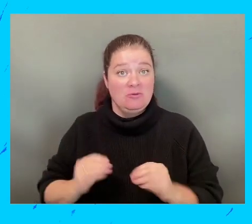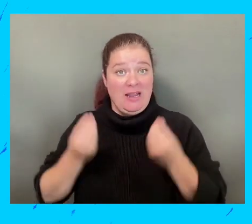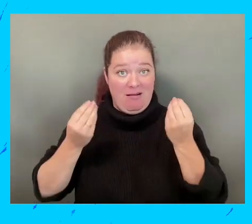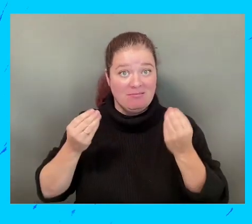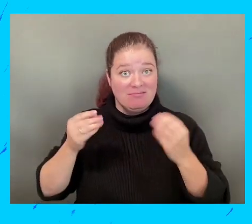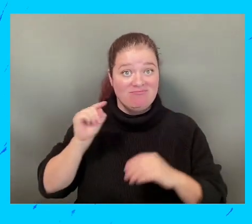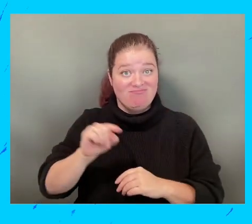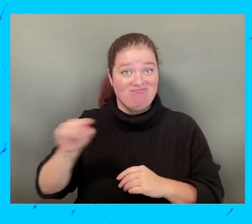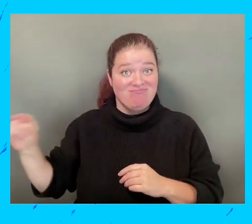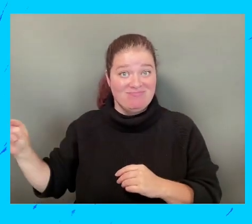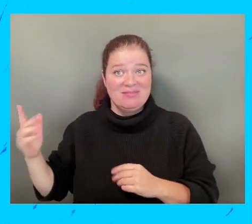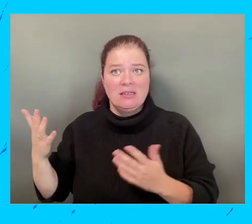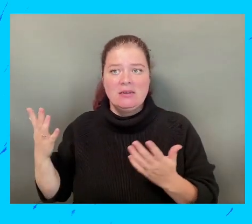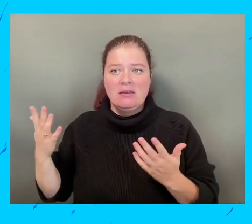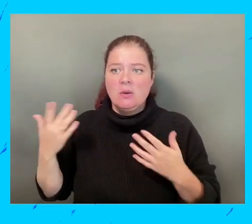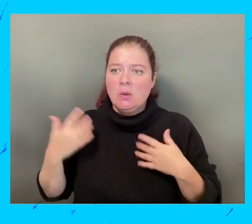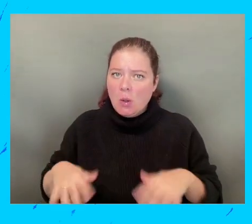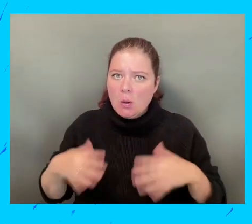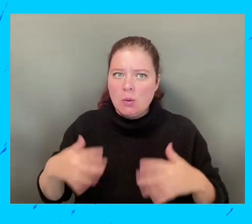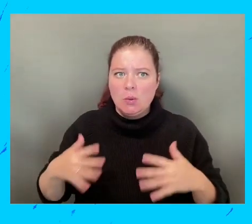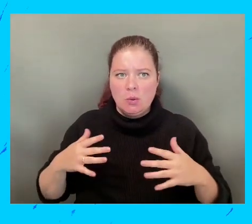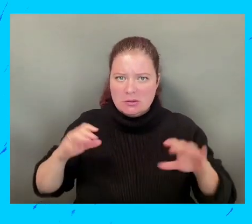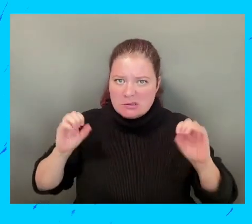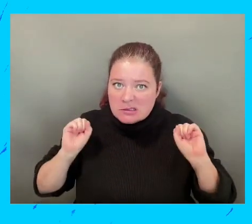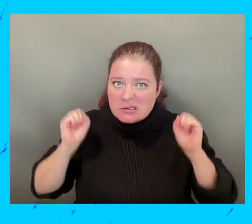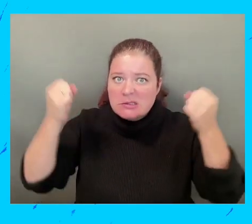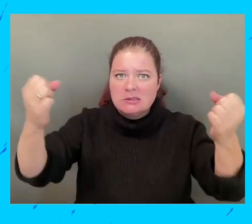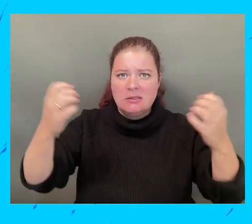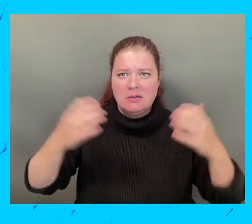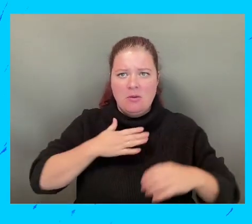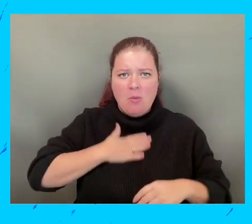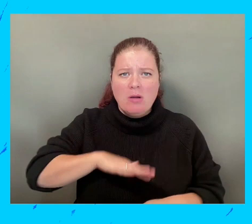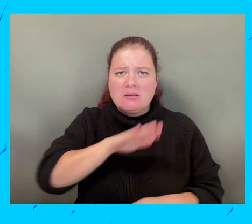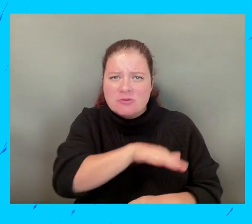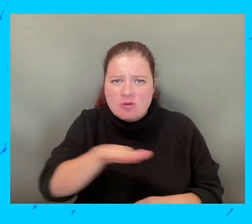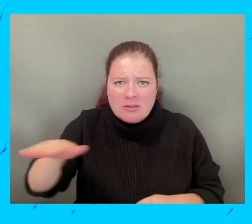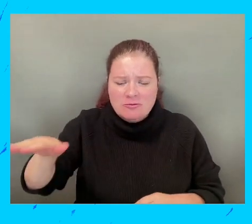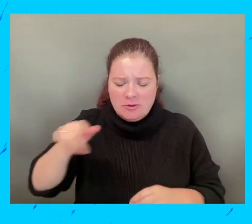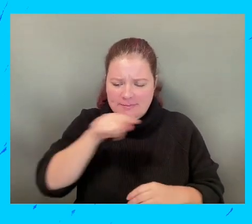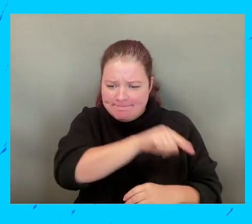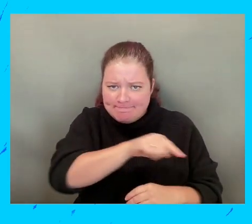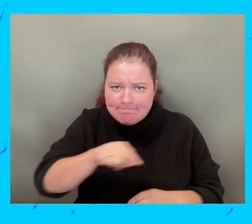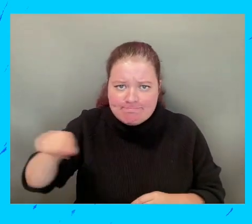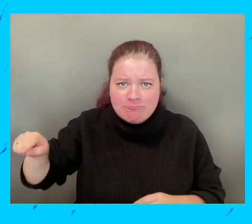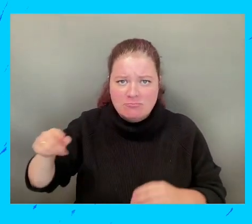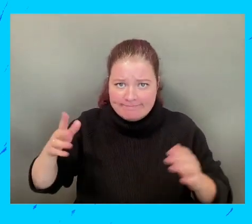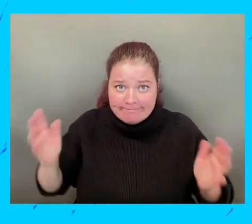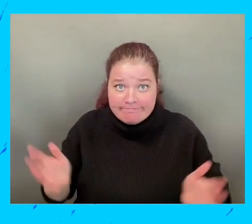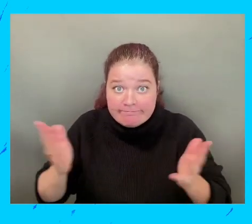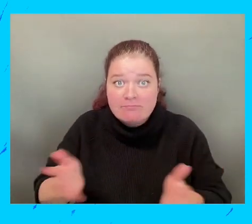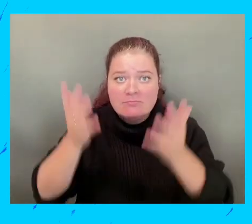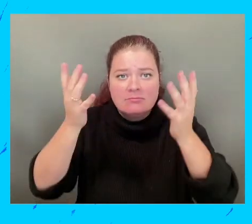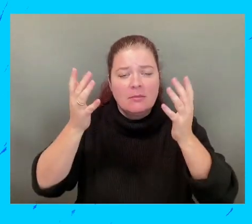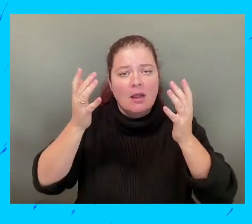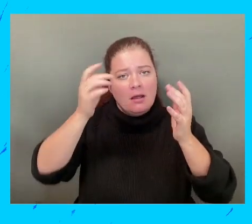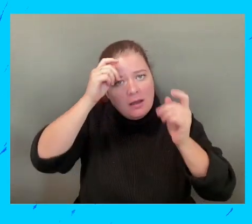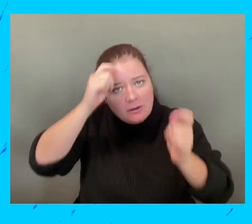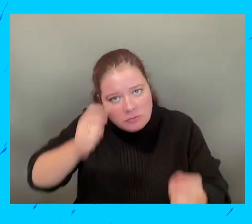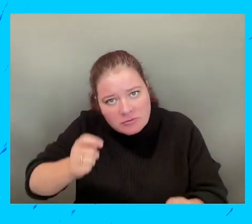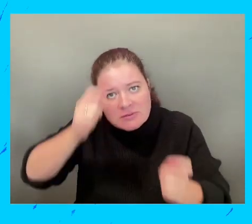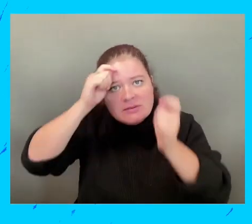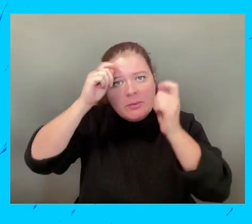los padres que están esperando para crear un